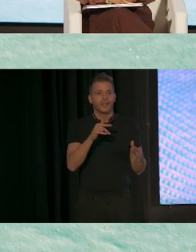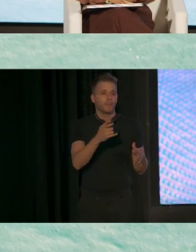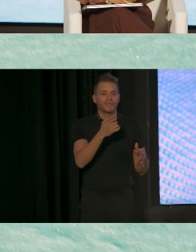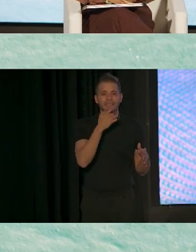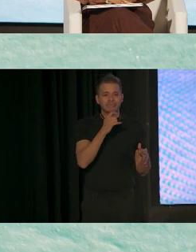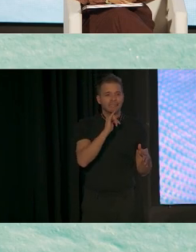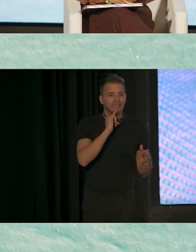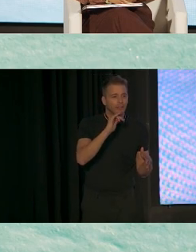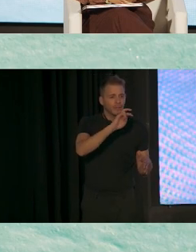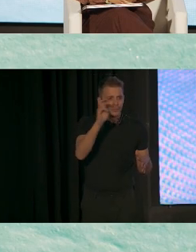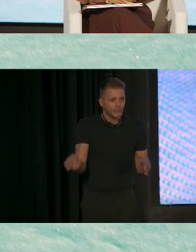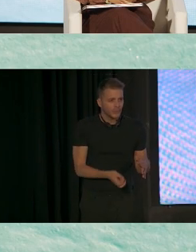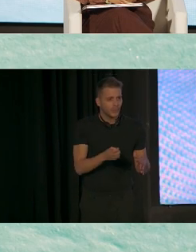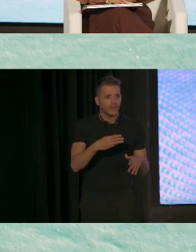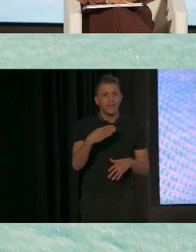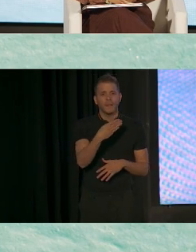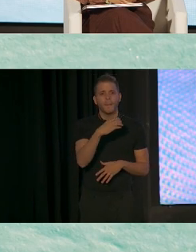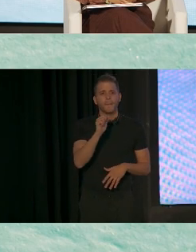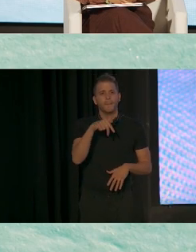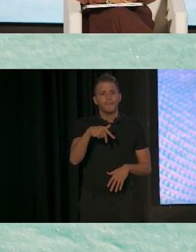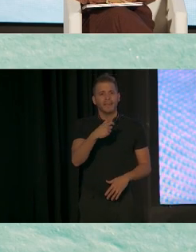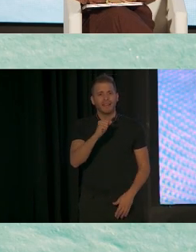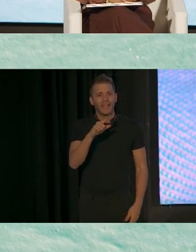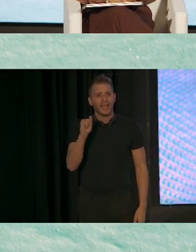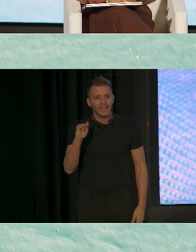Mandarín y Arabeca.